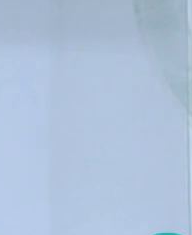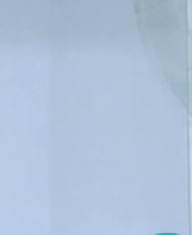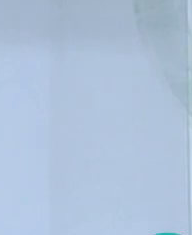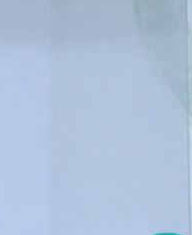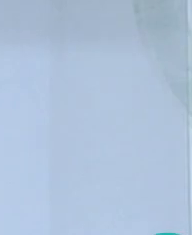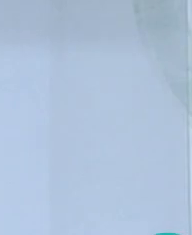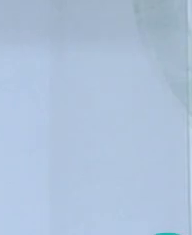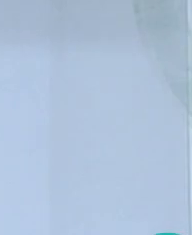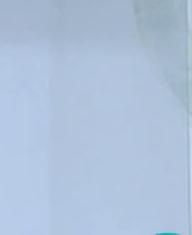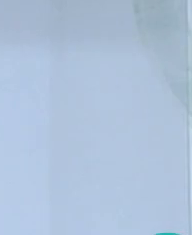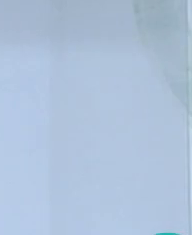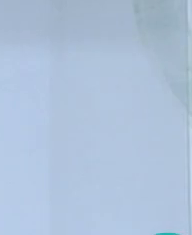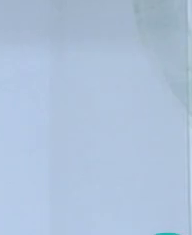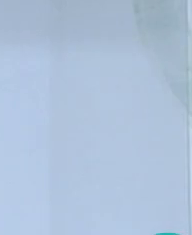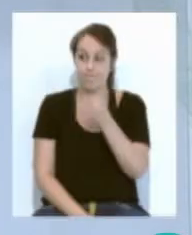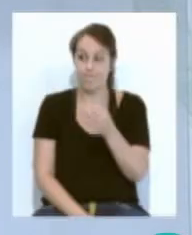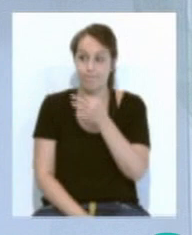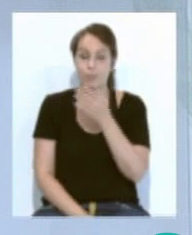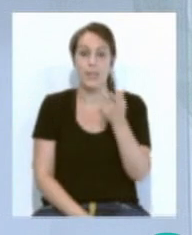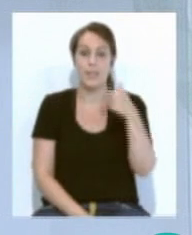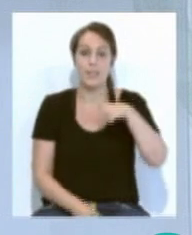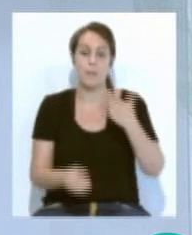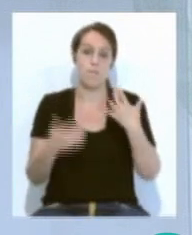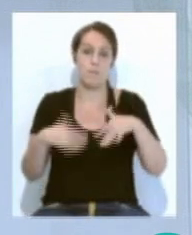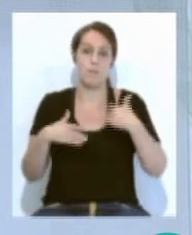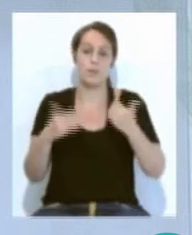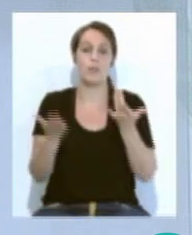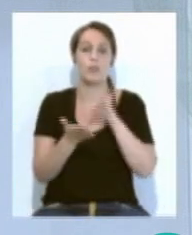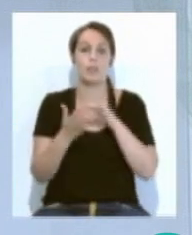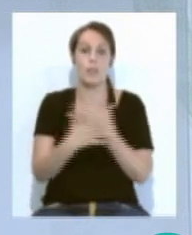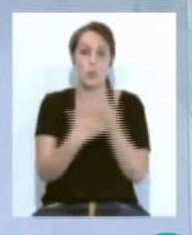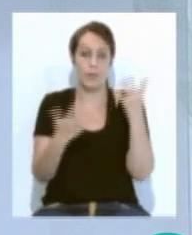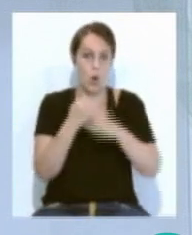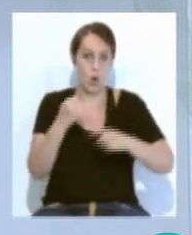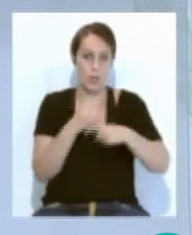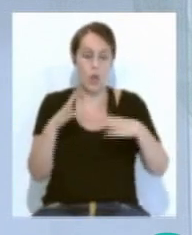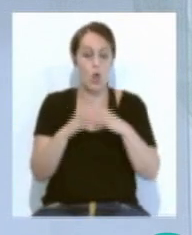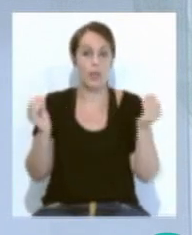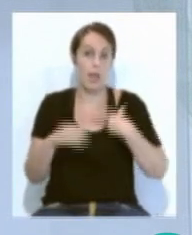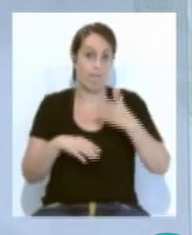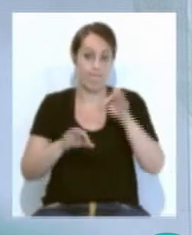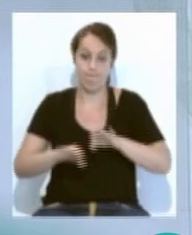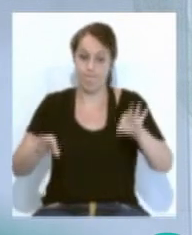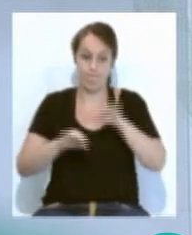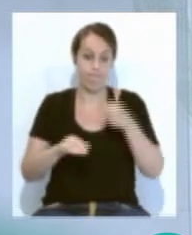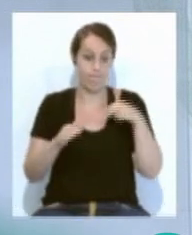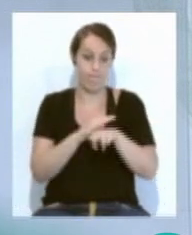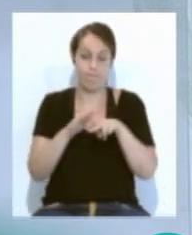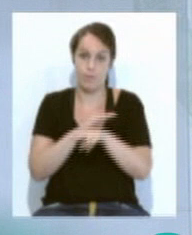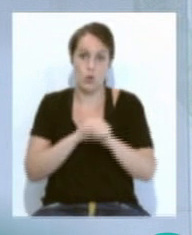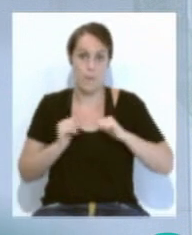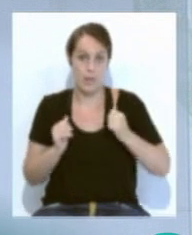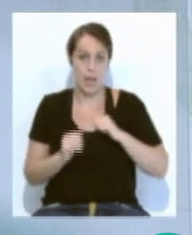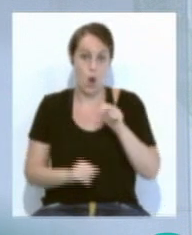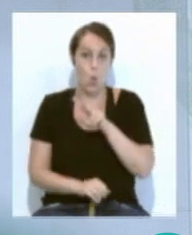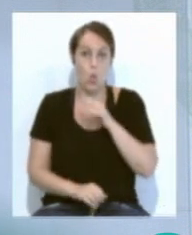Saludos, muy buenas tardes en este miércoles 19 de agosto. Andalucía no registra ningún ingreso en UCI por